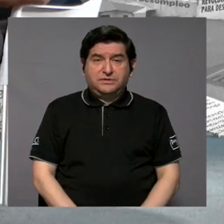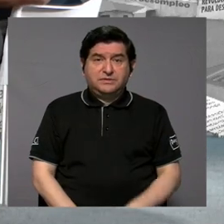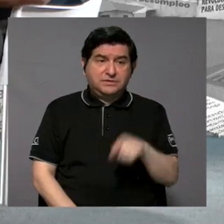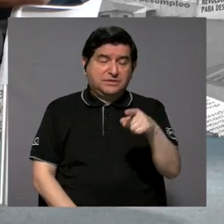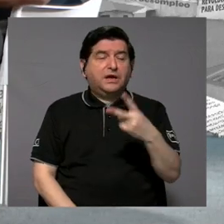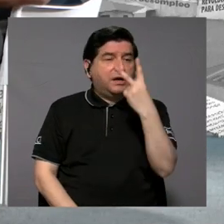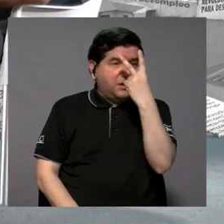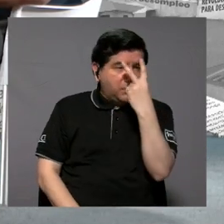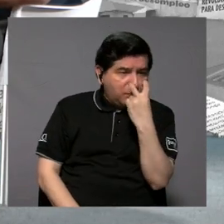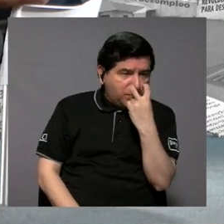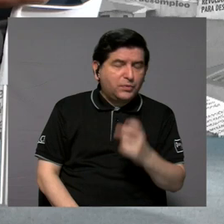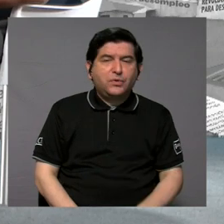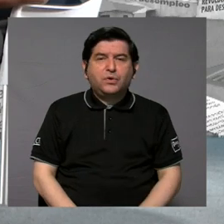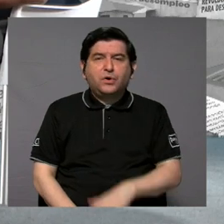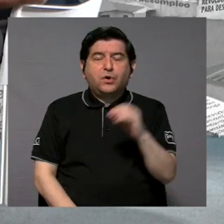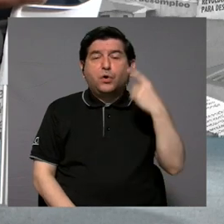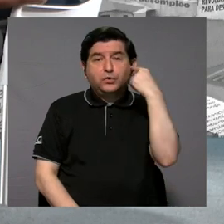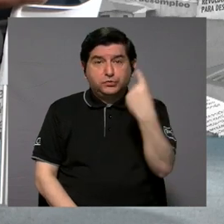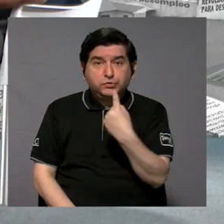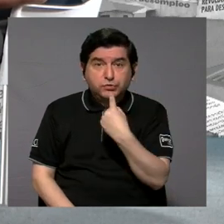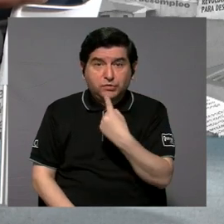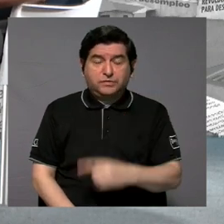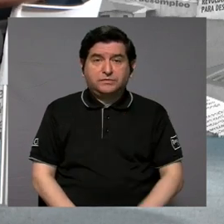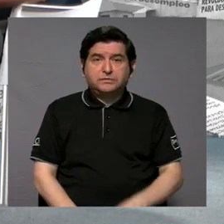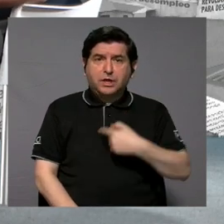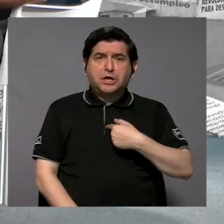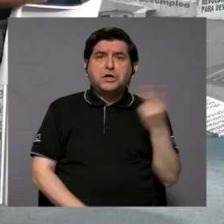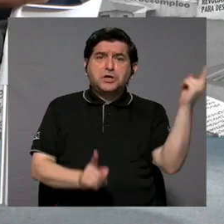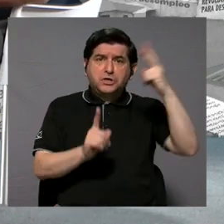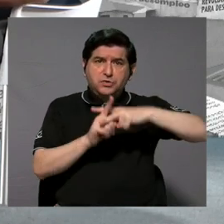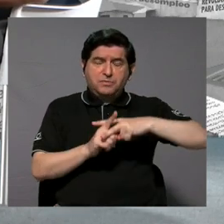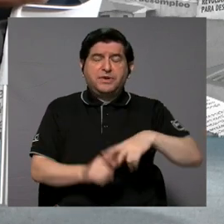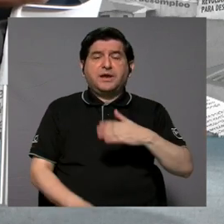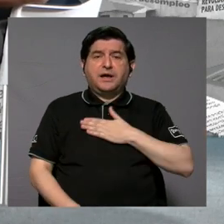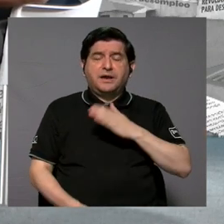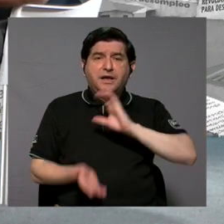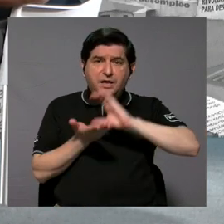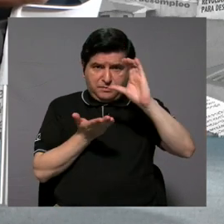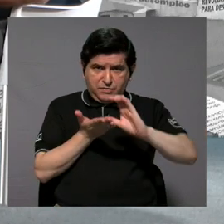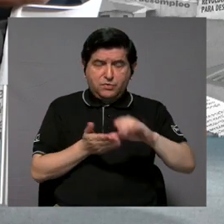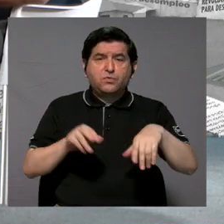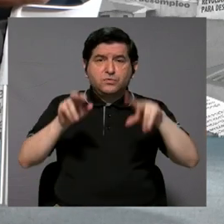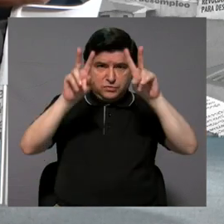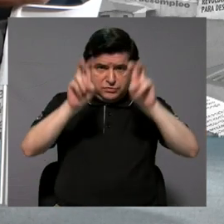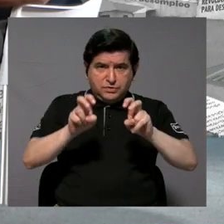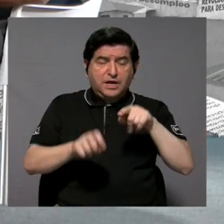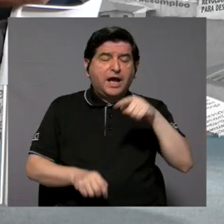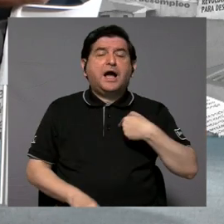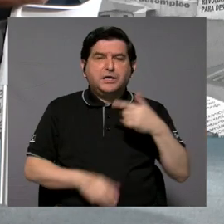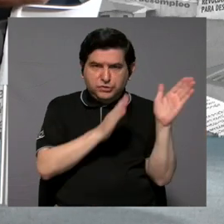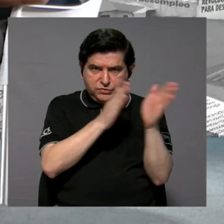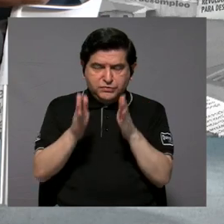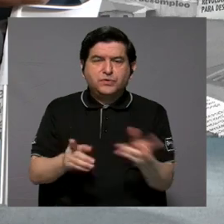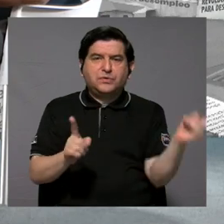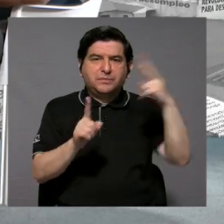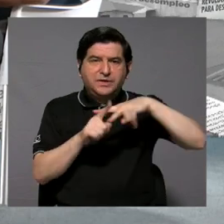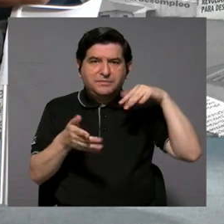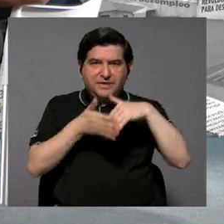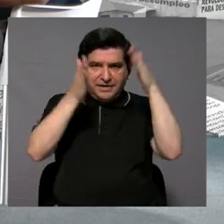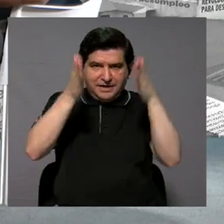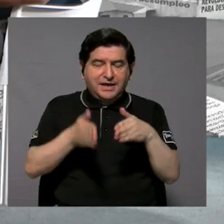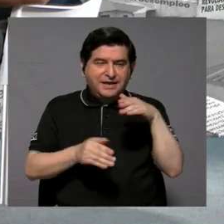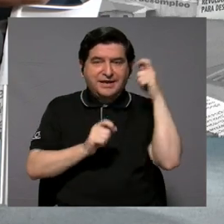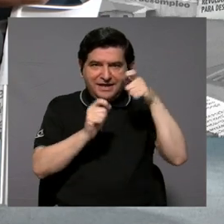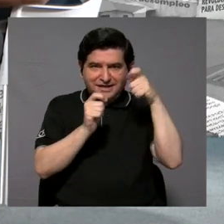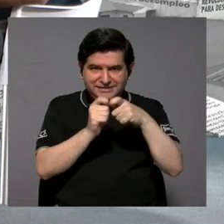ceguera o el que es sorda, y yo dije, bueno, voy a aplicar prueba en mi curso, yo tengo que preparar esa prueba para aplicarse a las